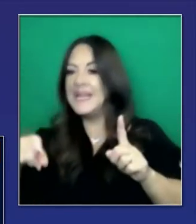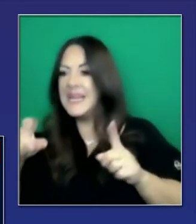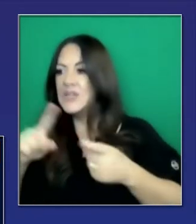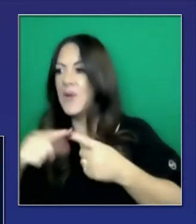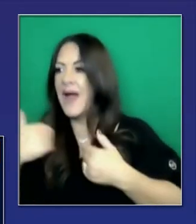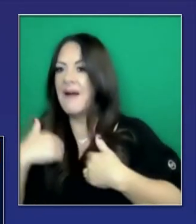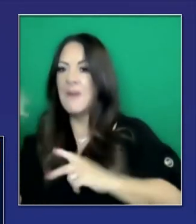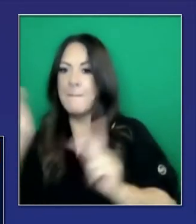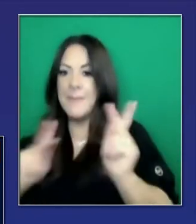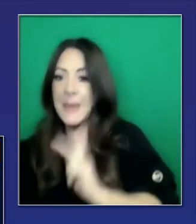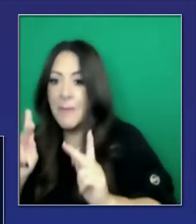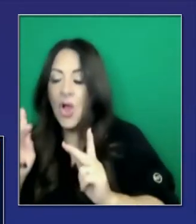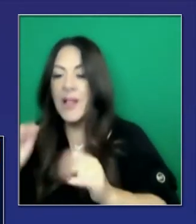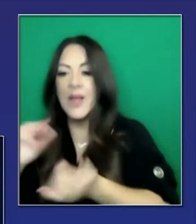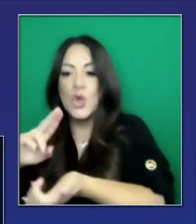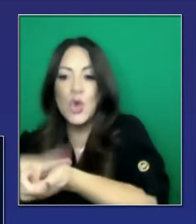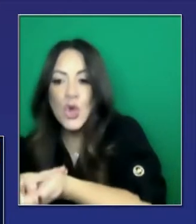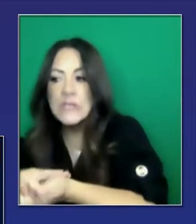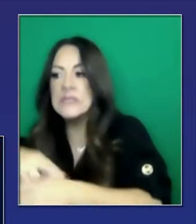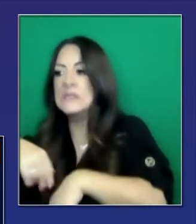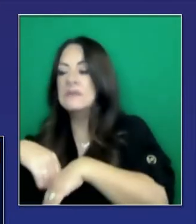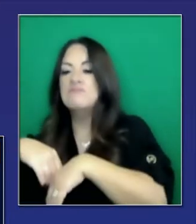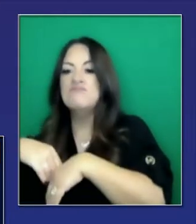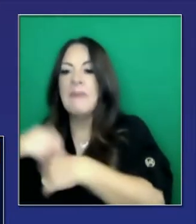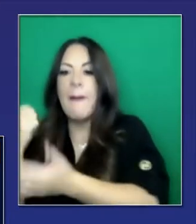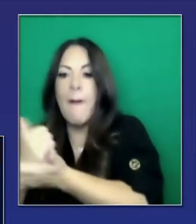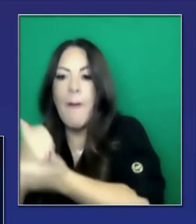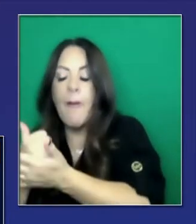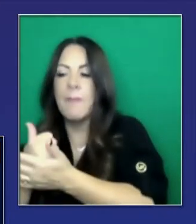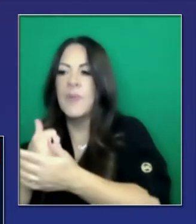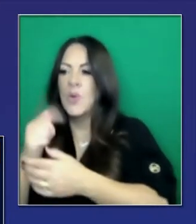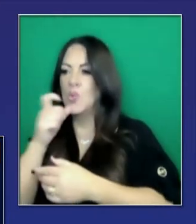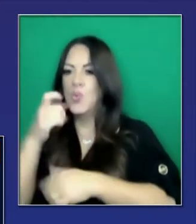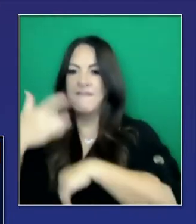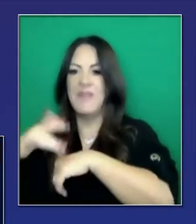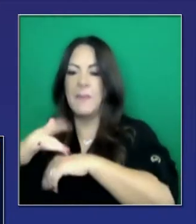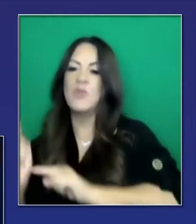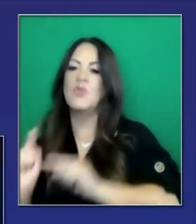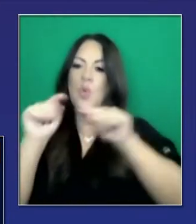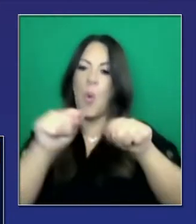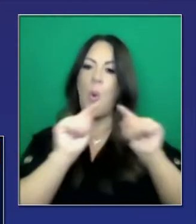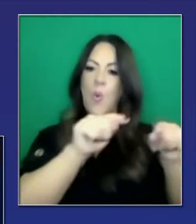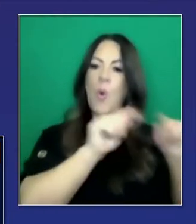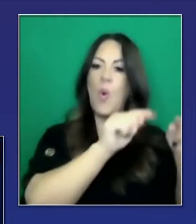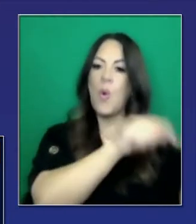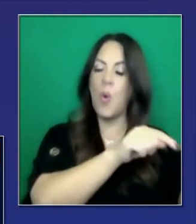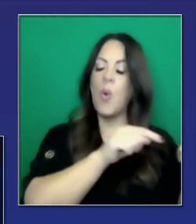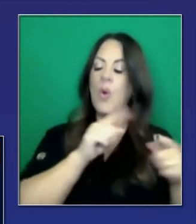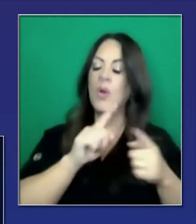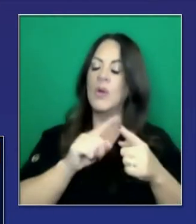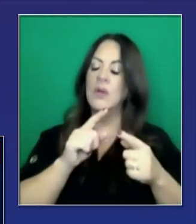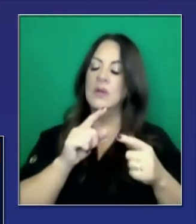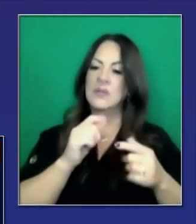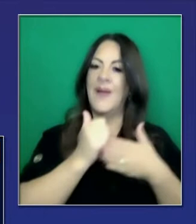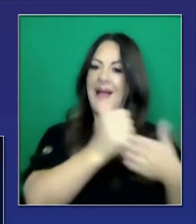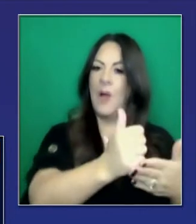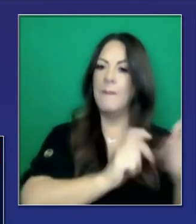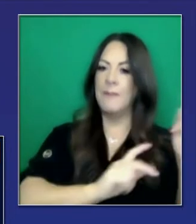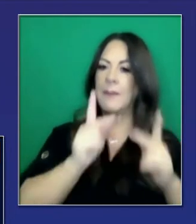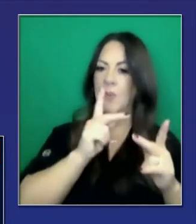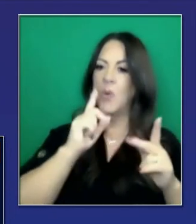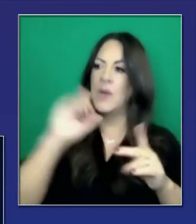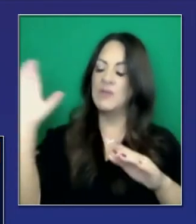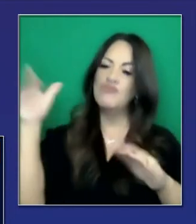Una cosa es tener las camas y otra cosa es tener el personal. Y eso pues seguirá siendo desplegados. Es lo más